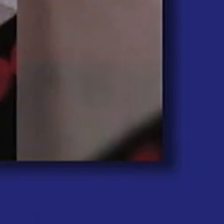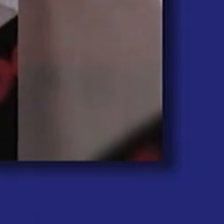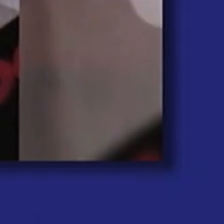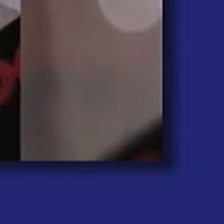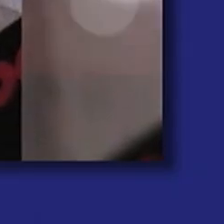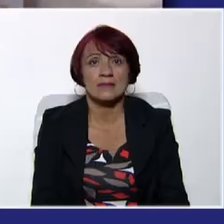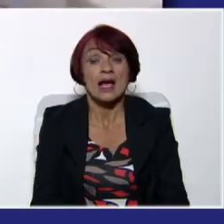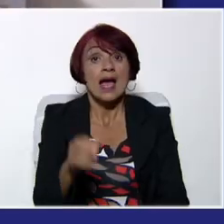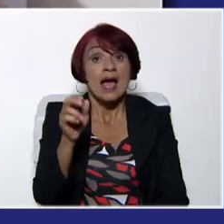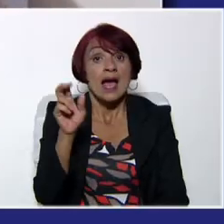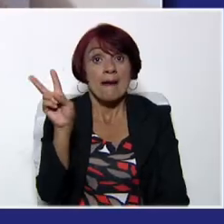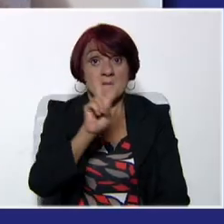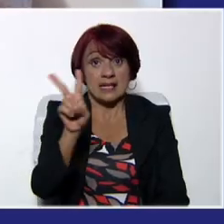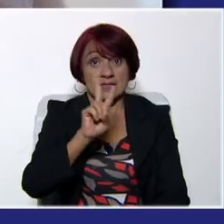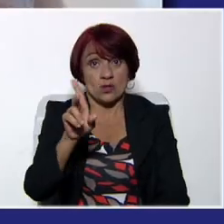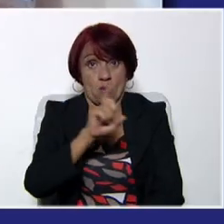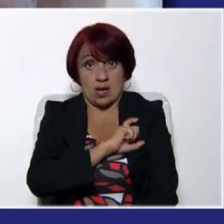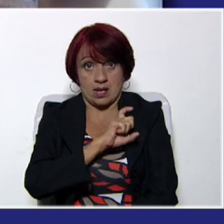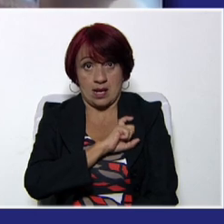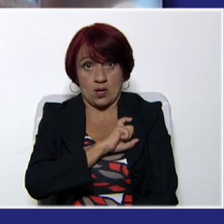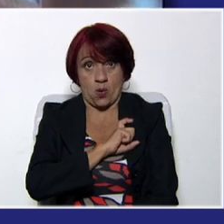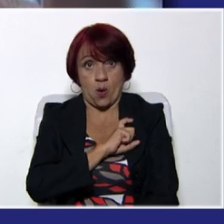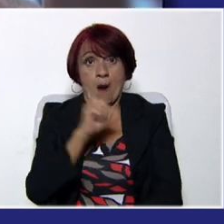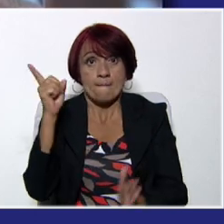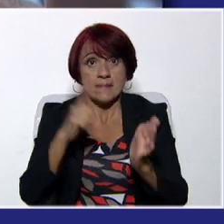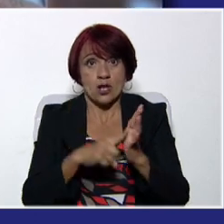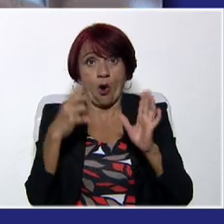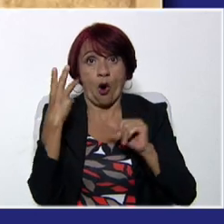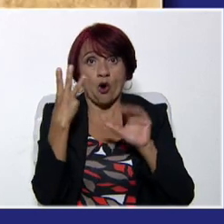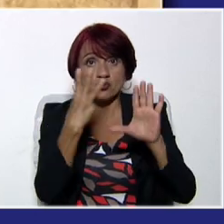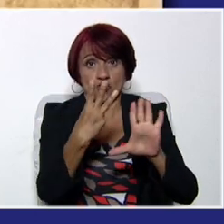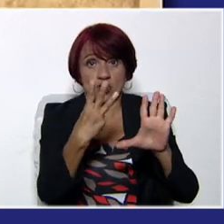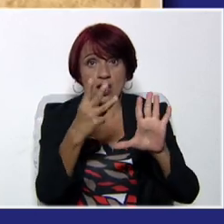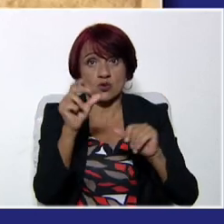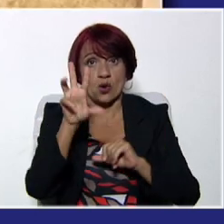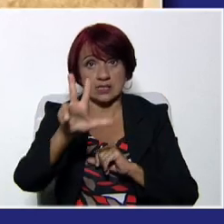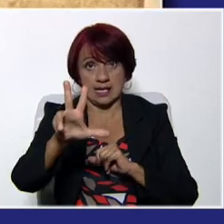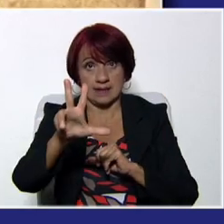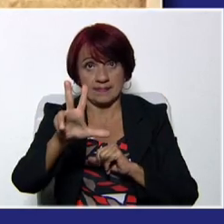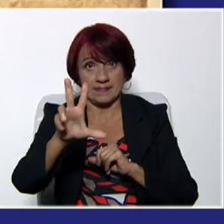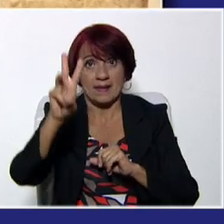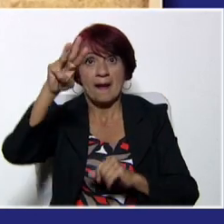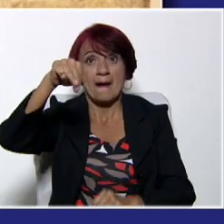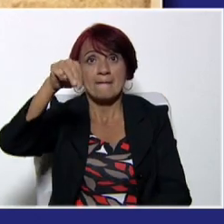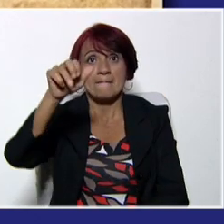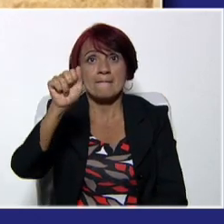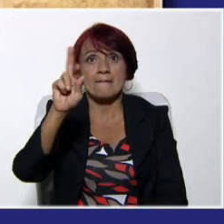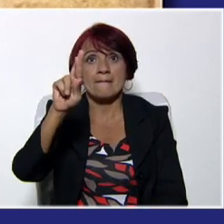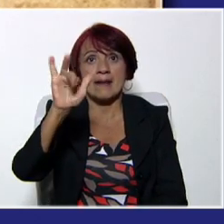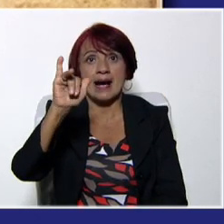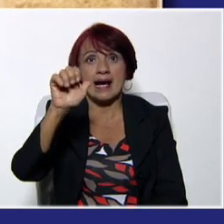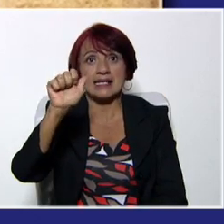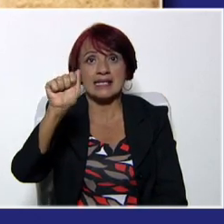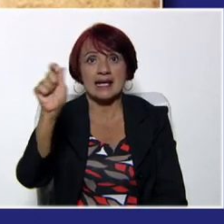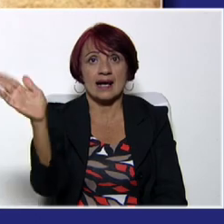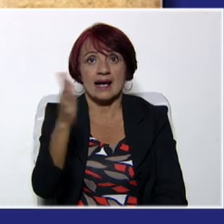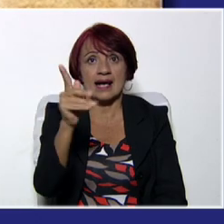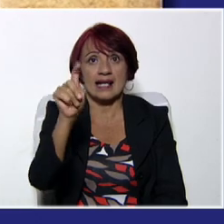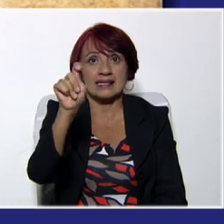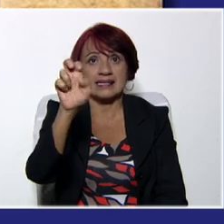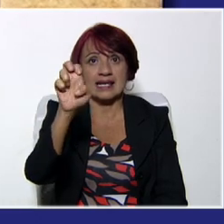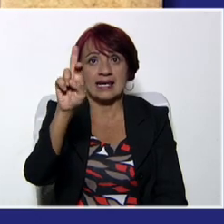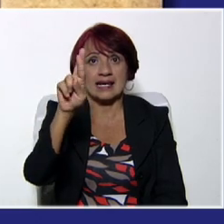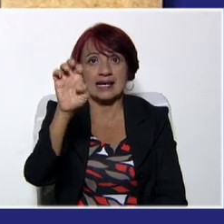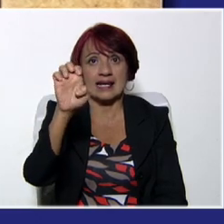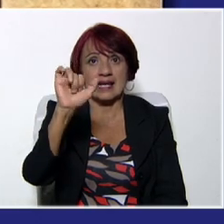El 22 de enero de 1803 fallece en Caracas María Teresa Josefa Antonia Joaquina Rodríguez del Toro